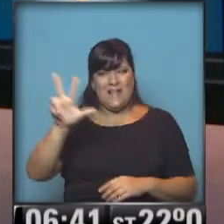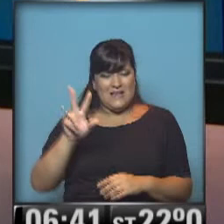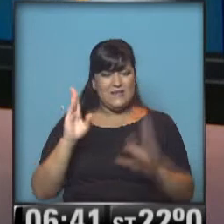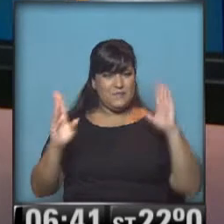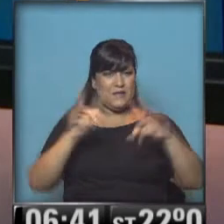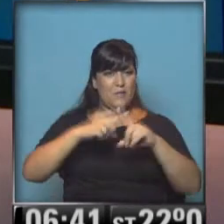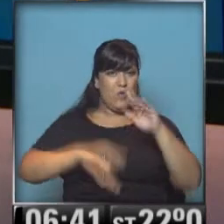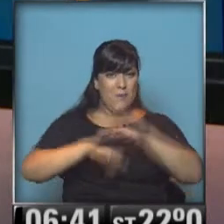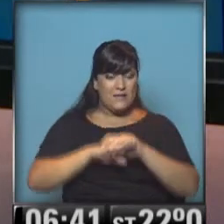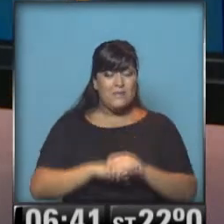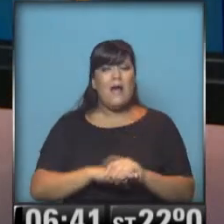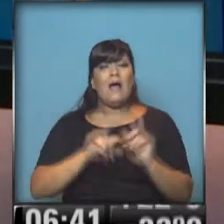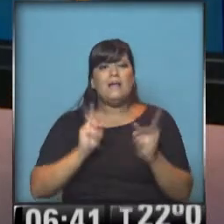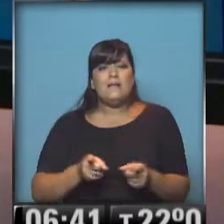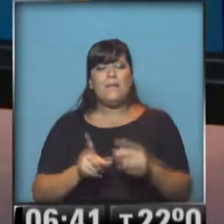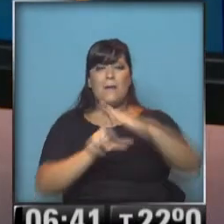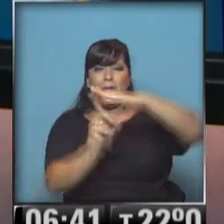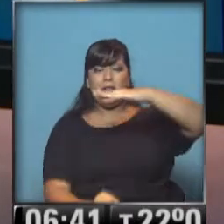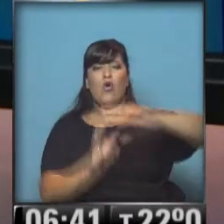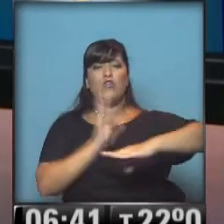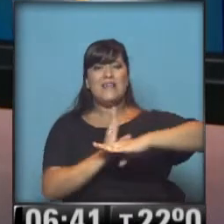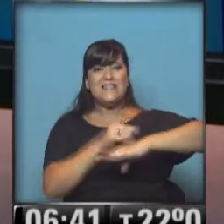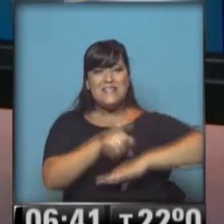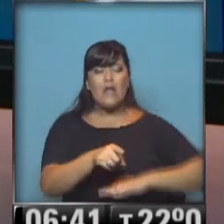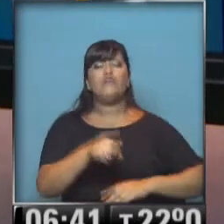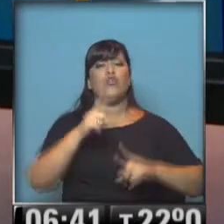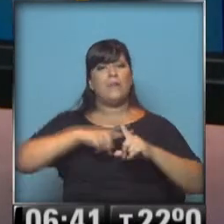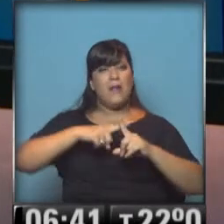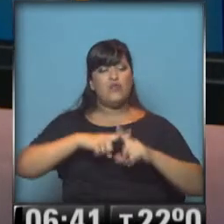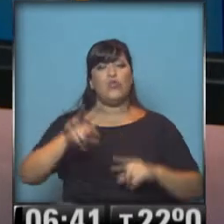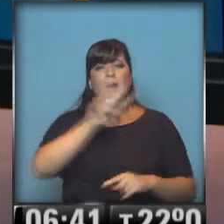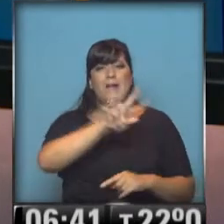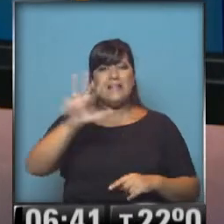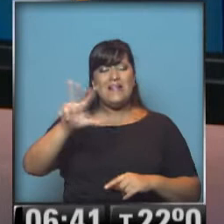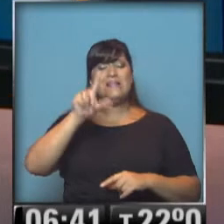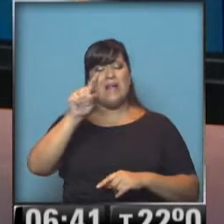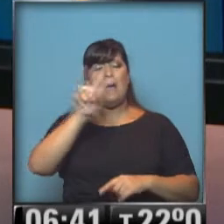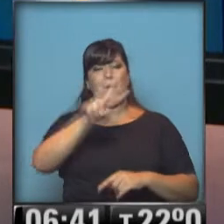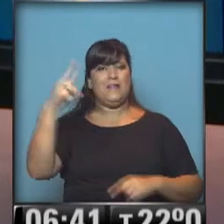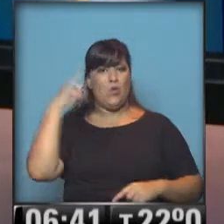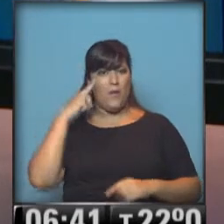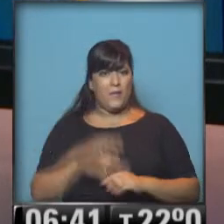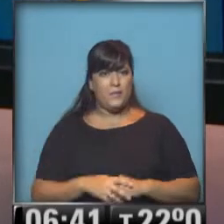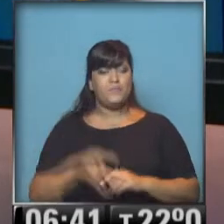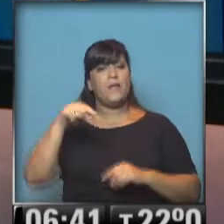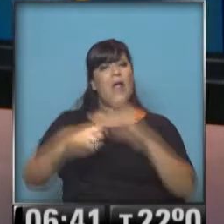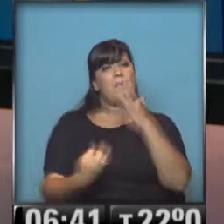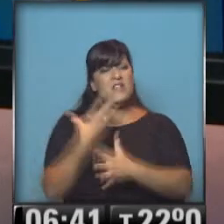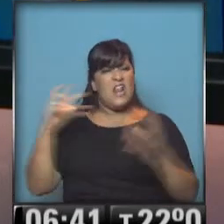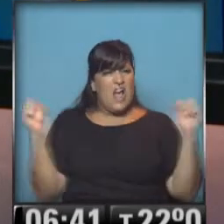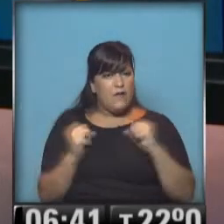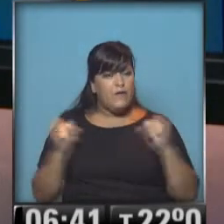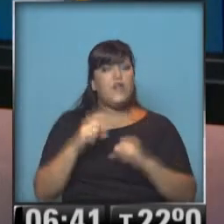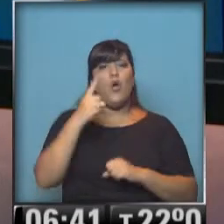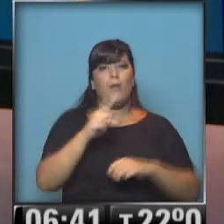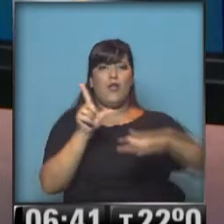y también en el centro y norte patagónico las temperaturas serán de 23 a 29 grados de máxima. Si bien la mañana está bastante fría a lo largo